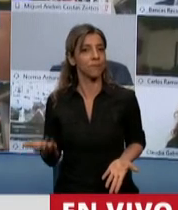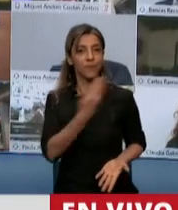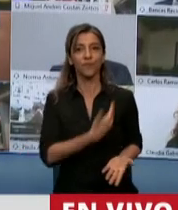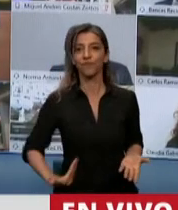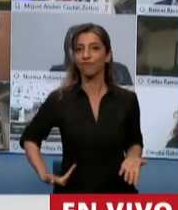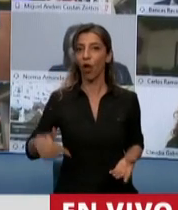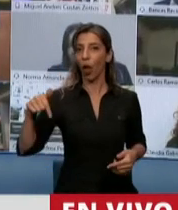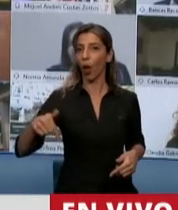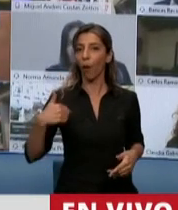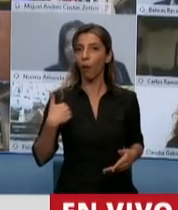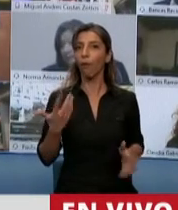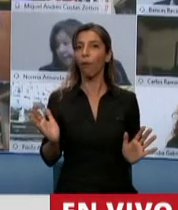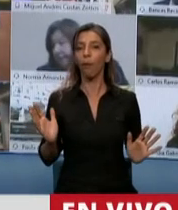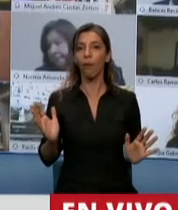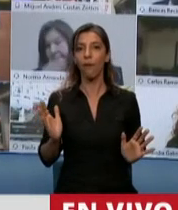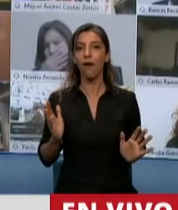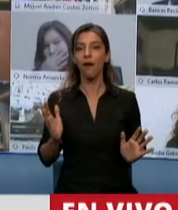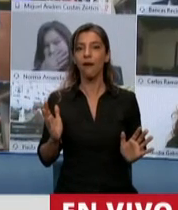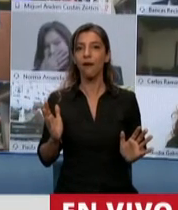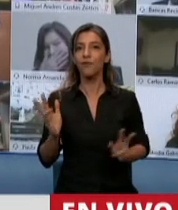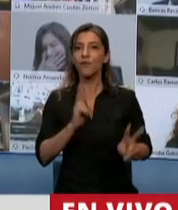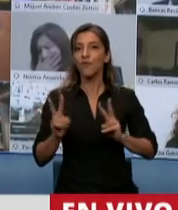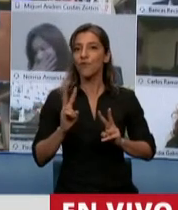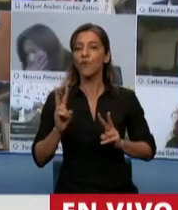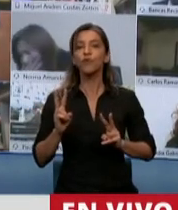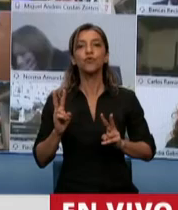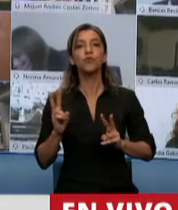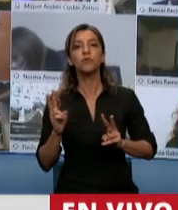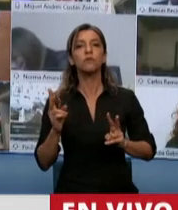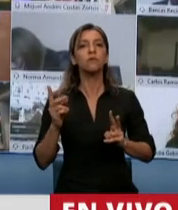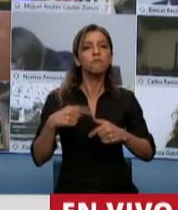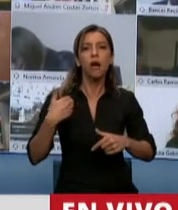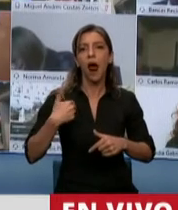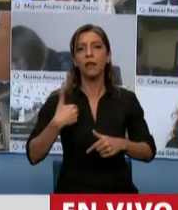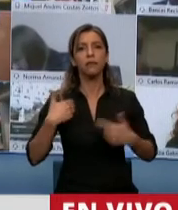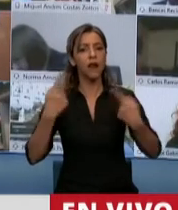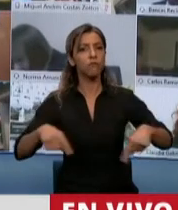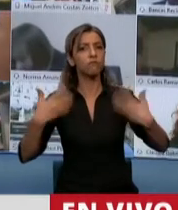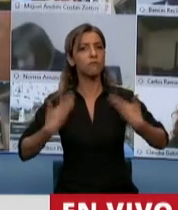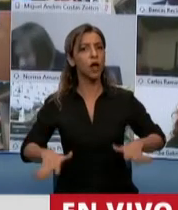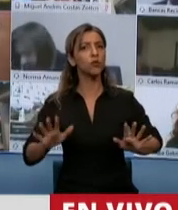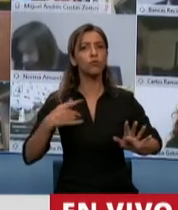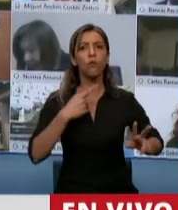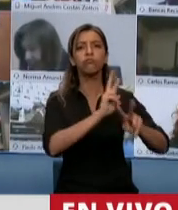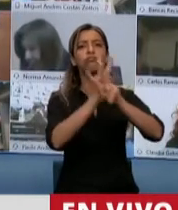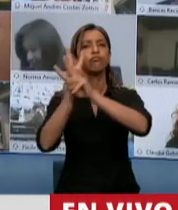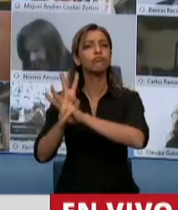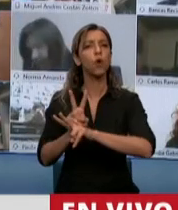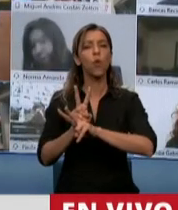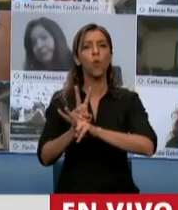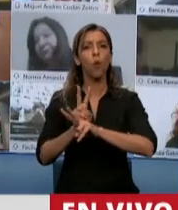recurso natural, sino también en la defensa de la soberanía y el